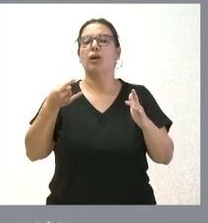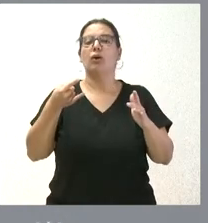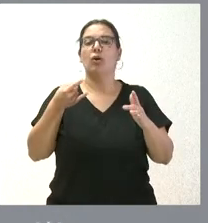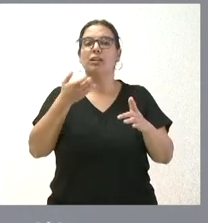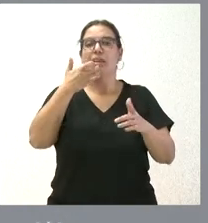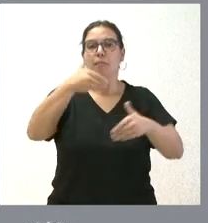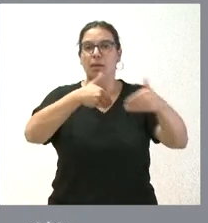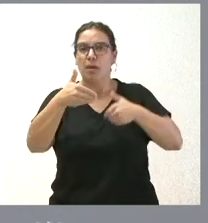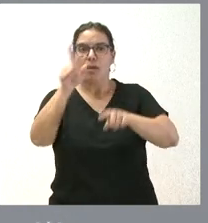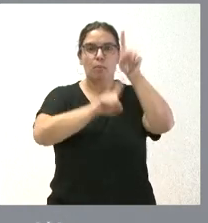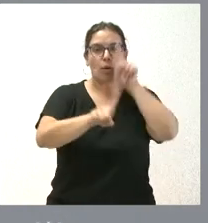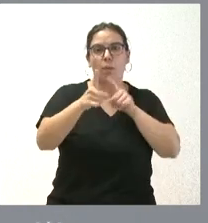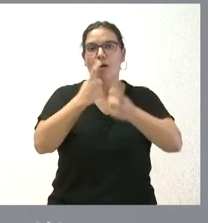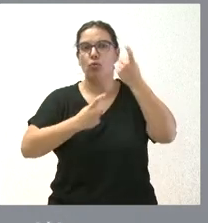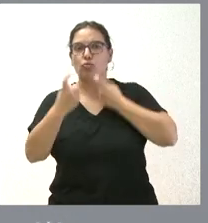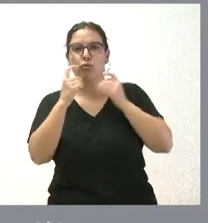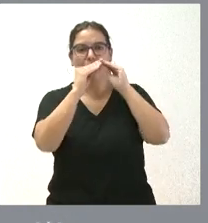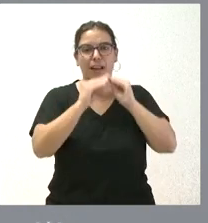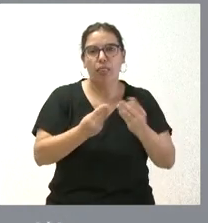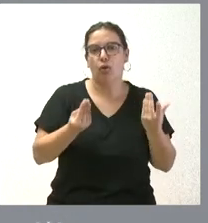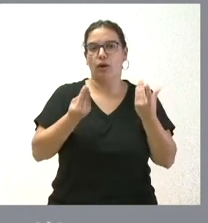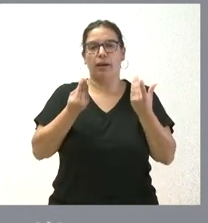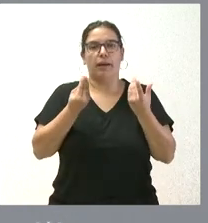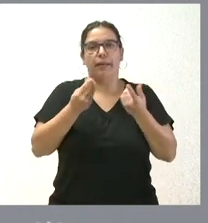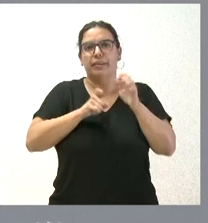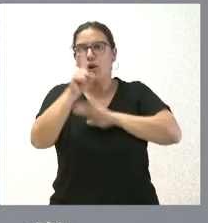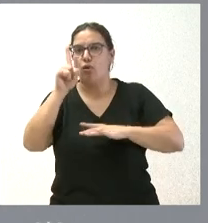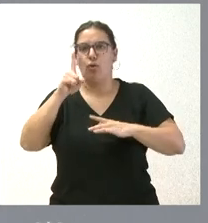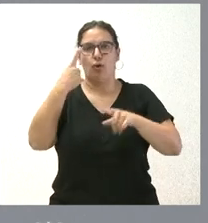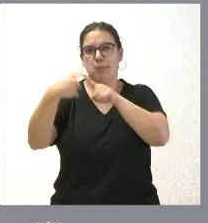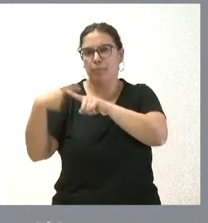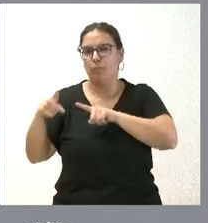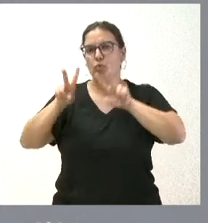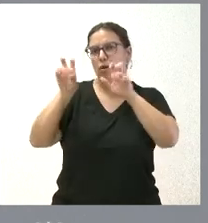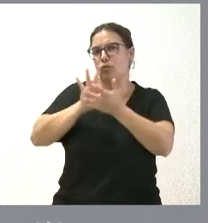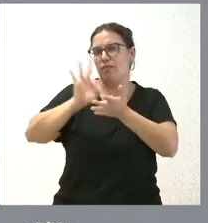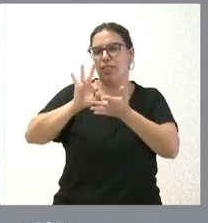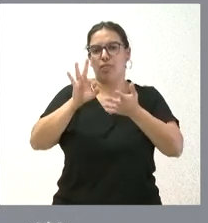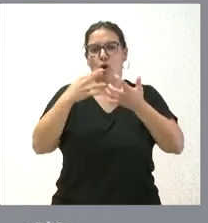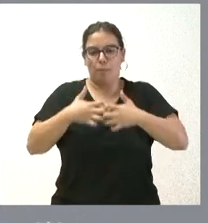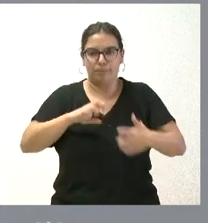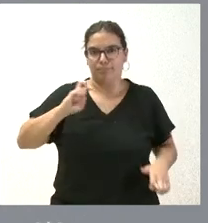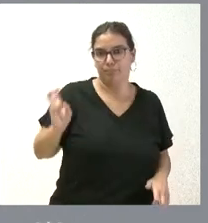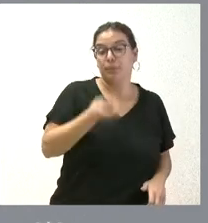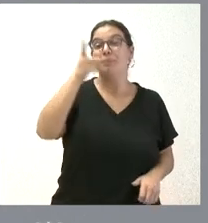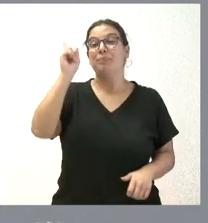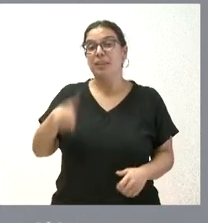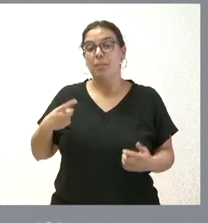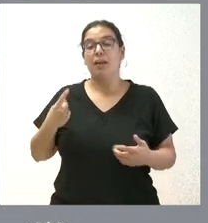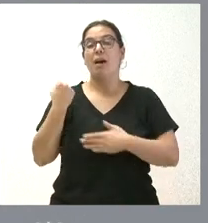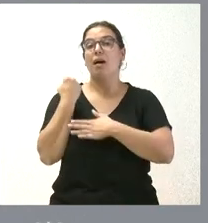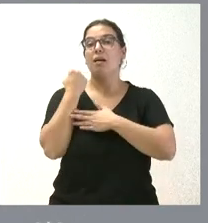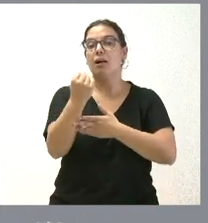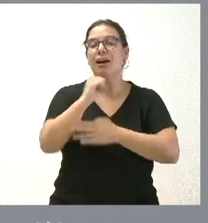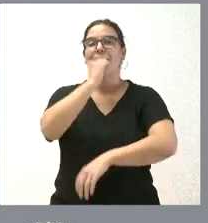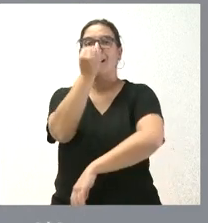sus peticiones, consultas, instalaciones, despliegues, desarrollos, nuevos servicios y equipamientos. Y se dará soporte, además, al